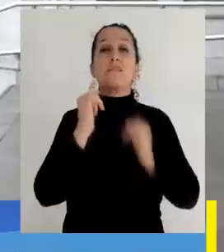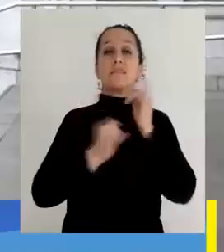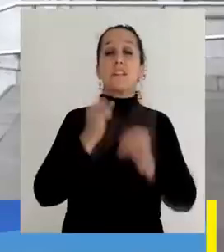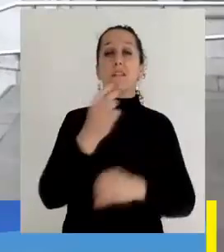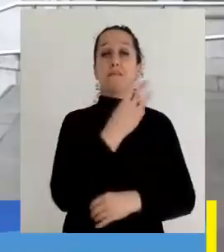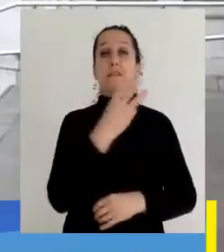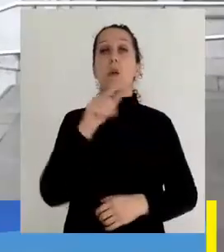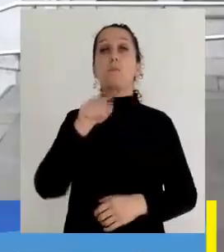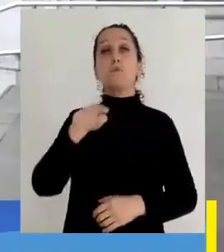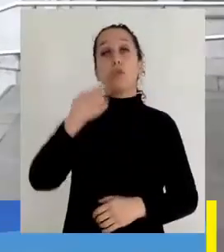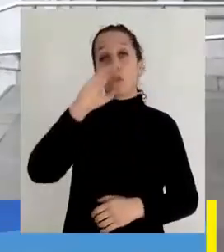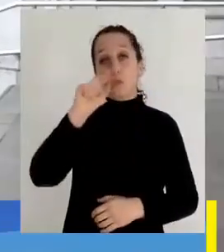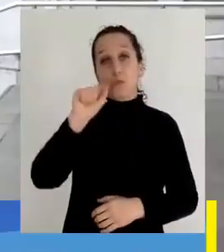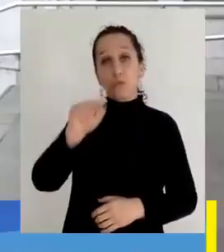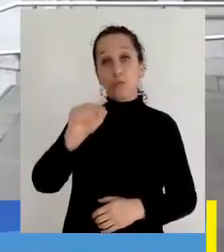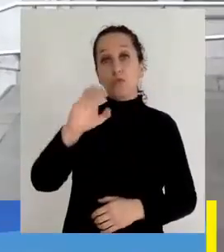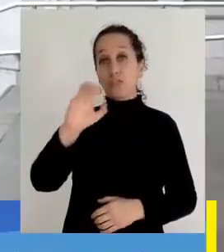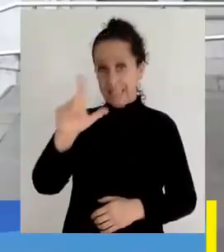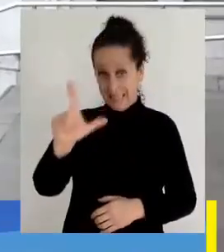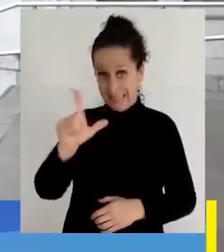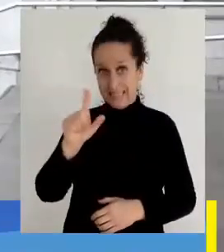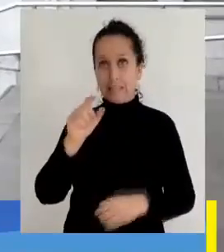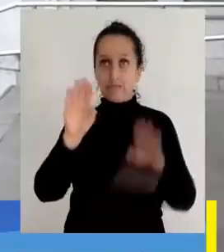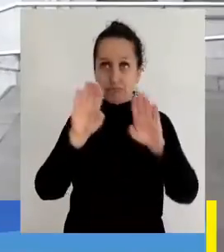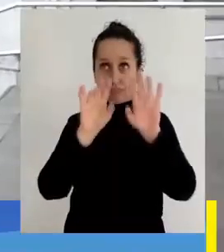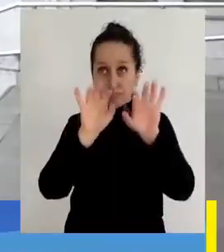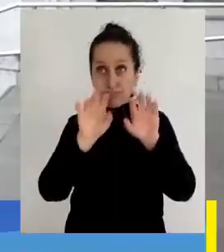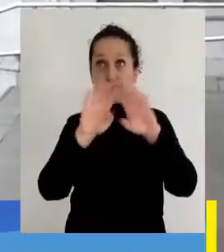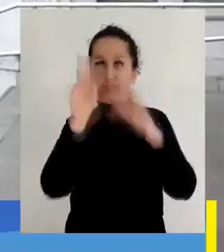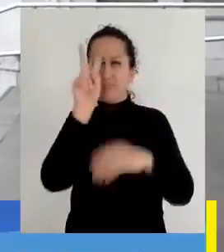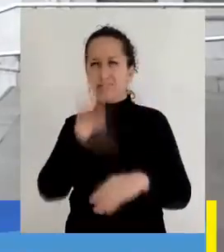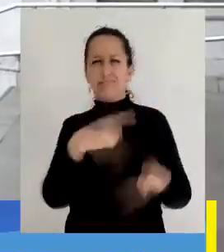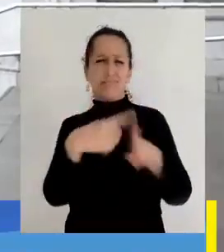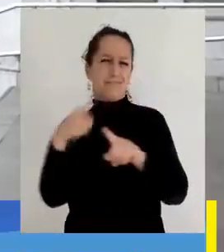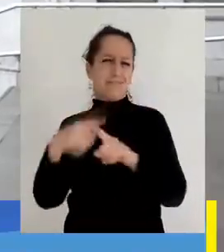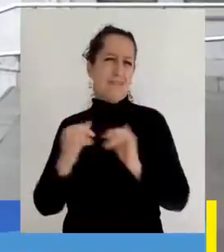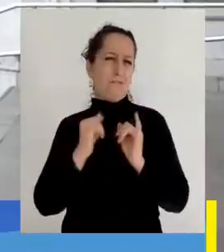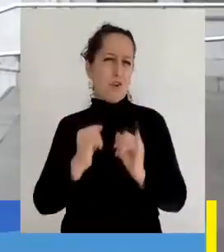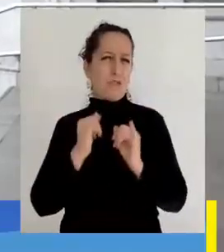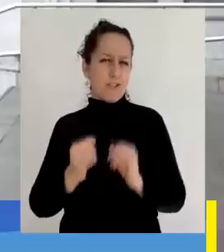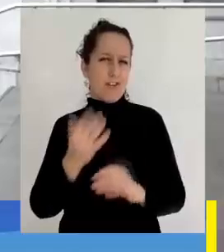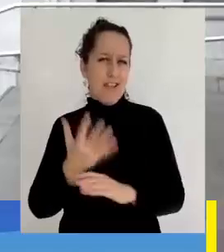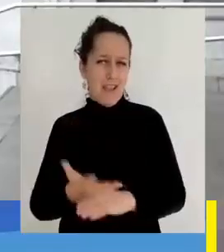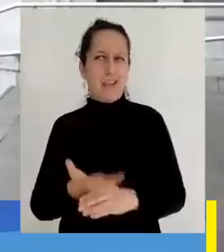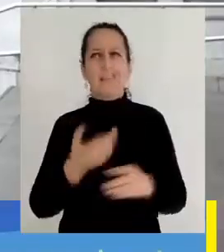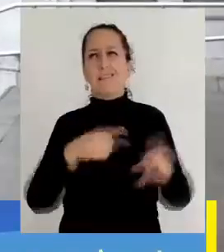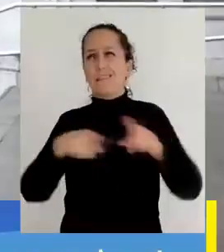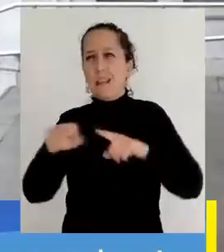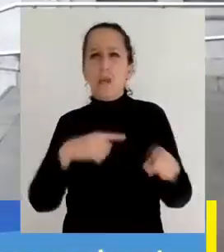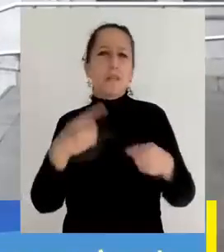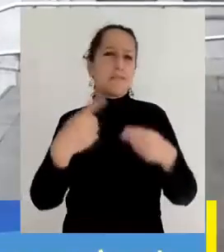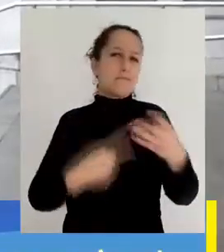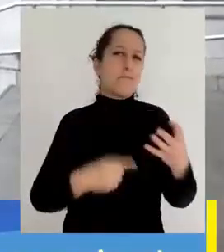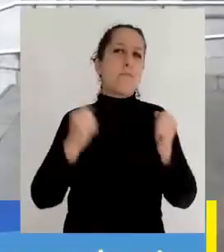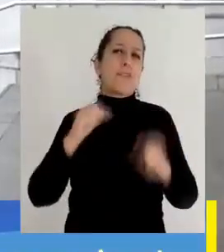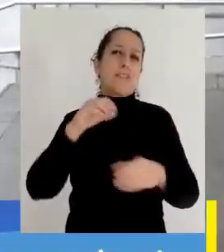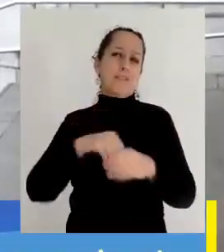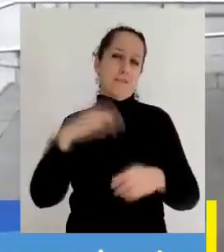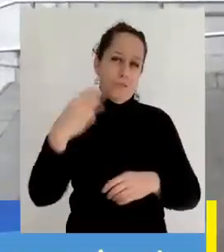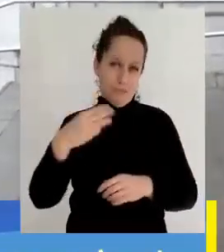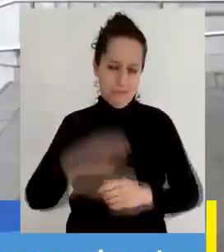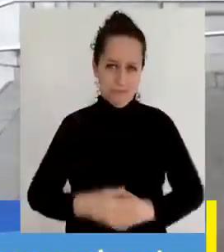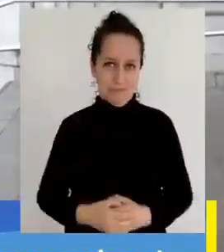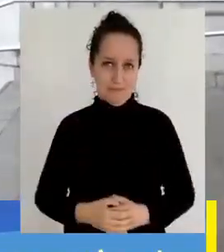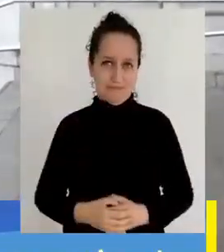conocer el sitio web www.concepcion.cl Ahí ustedes encontrarán toda la información y los trámites que podrán realizar en el